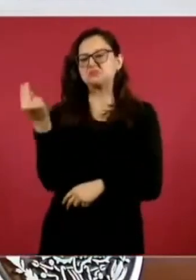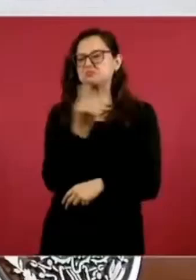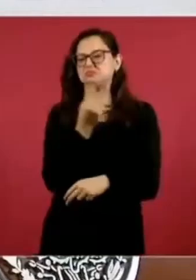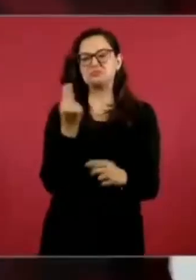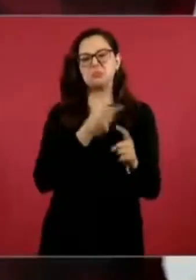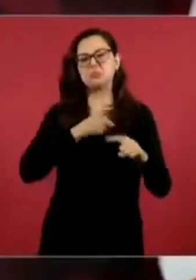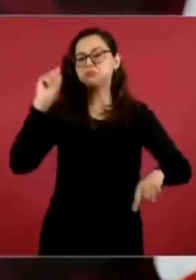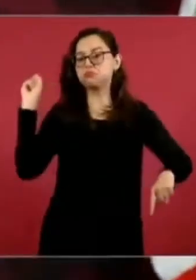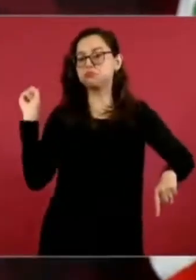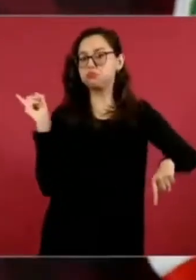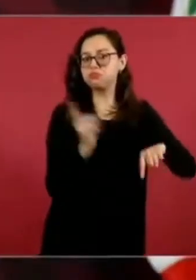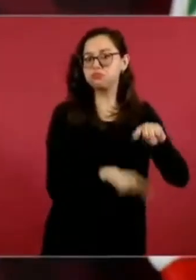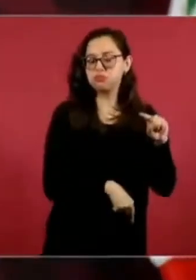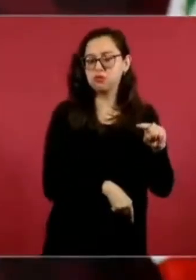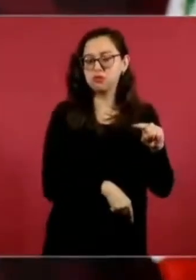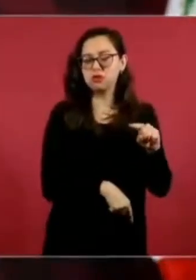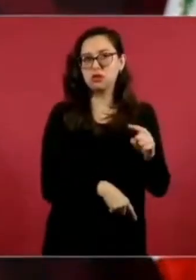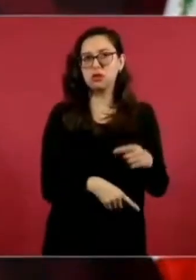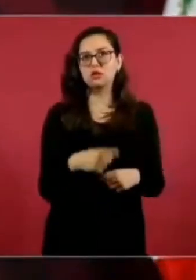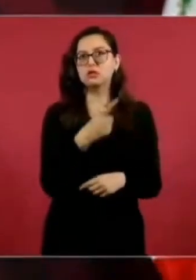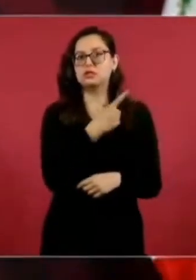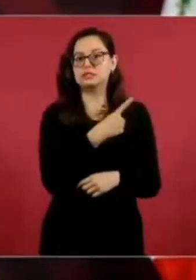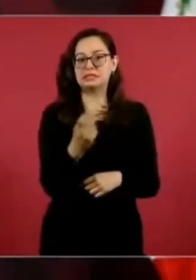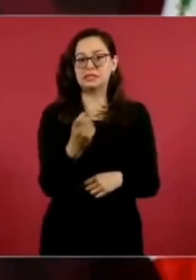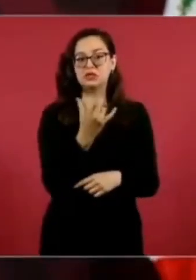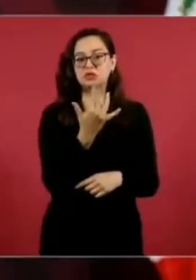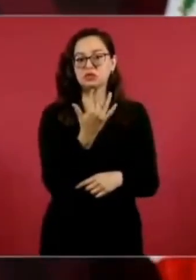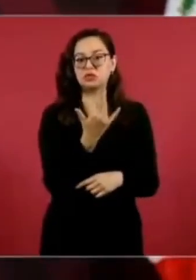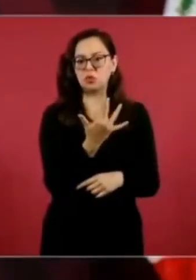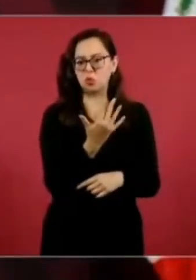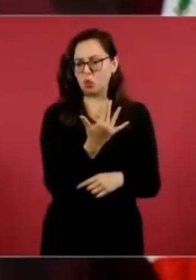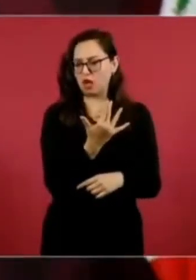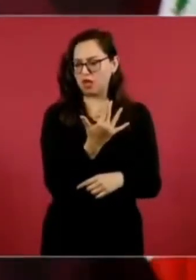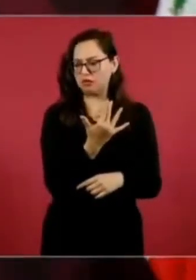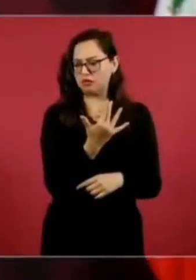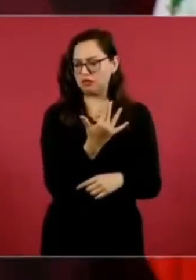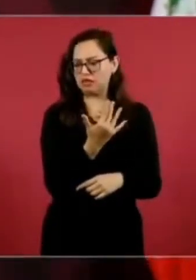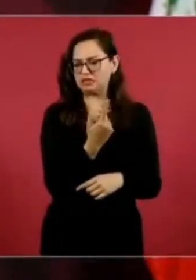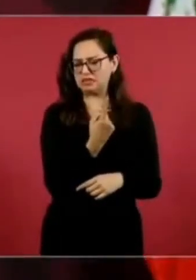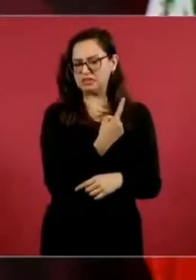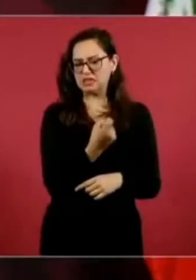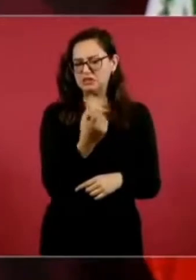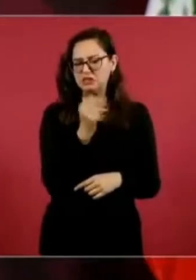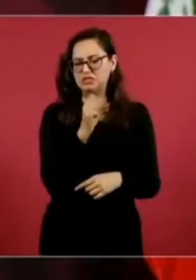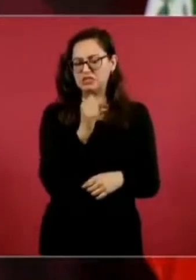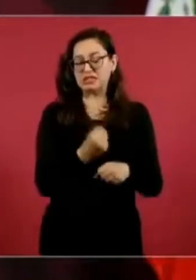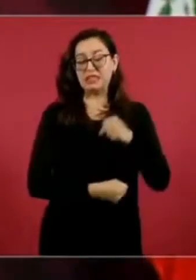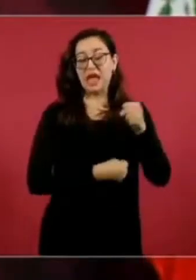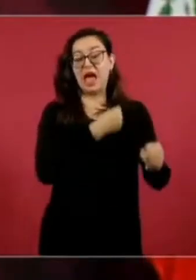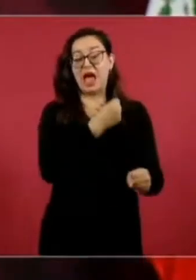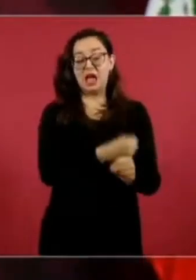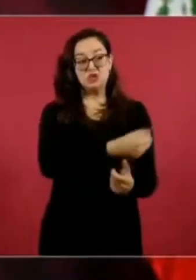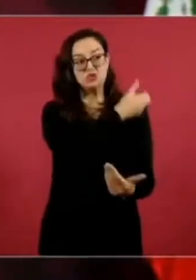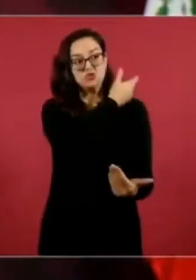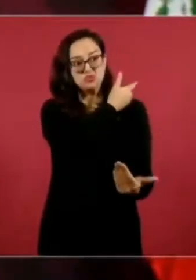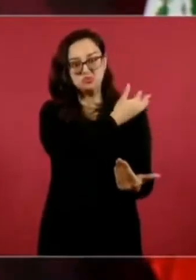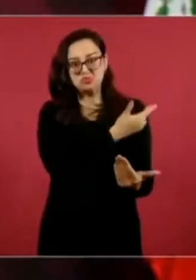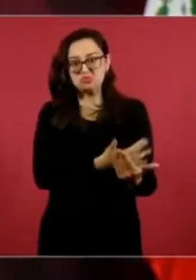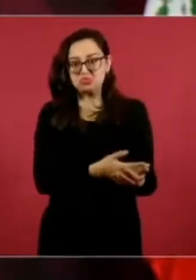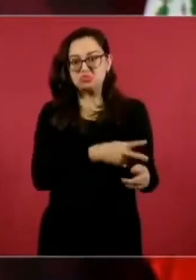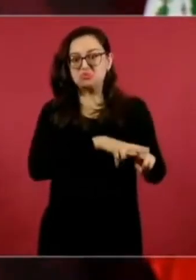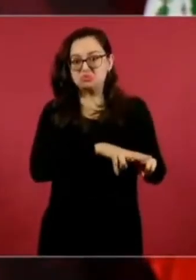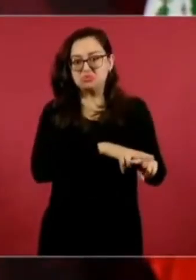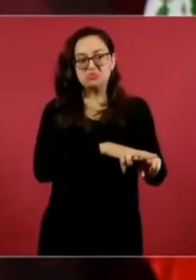acabó como con 150, 160 años de historia de los